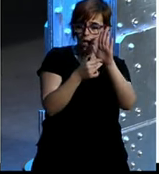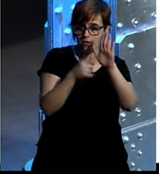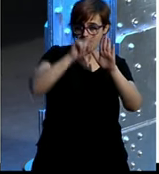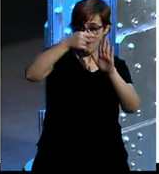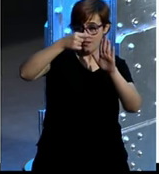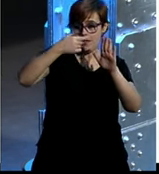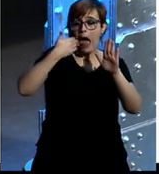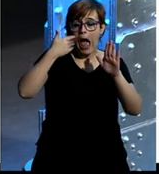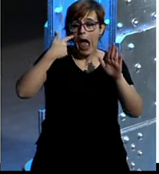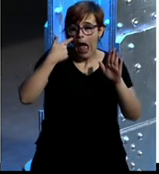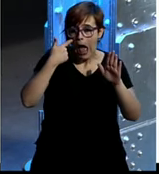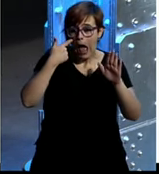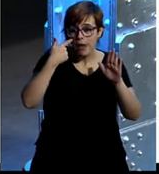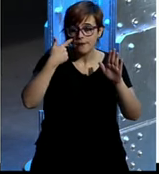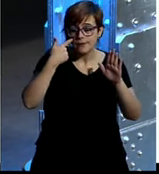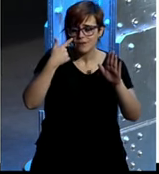se estarán de acuerdo